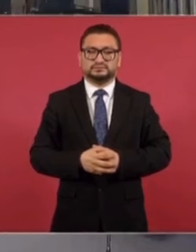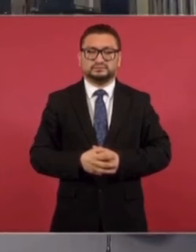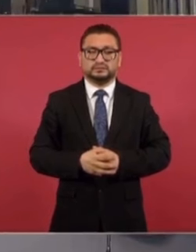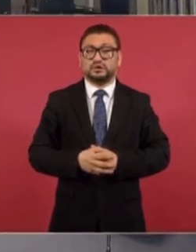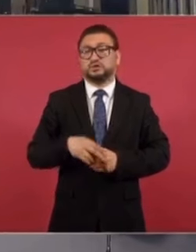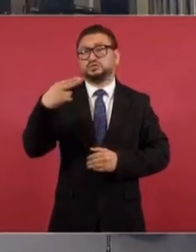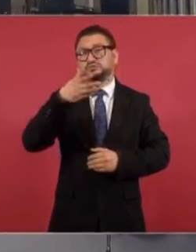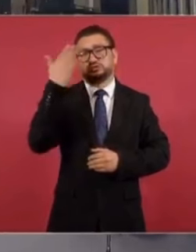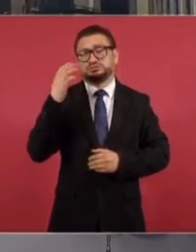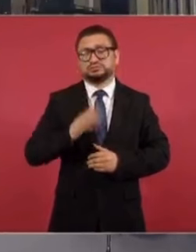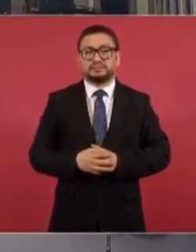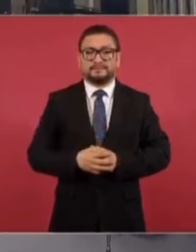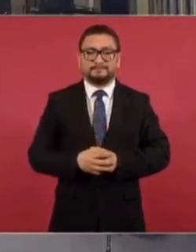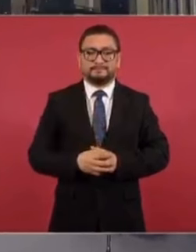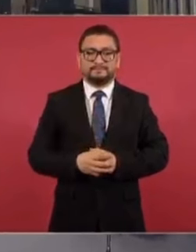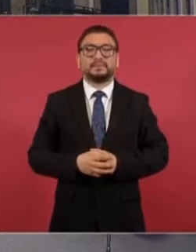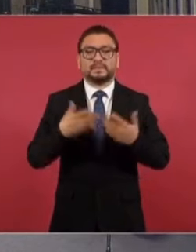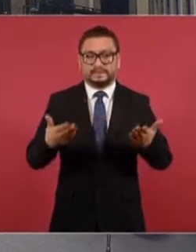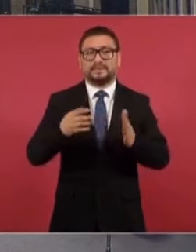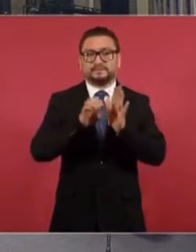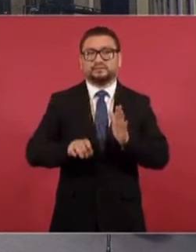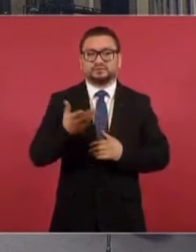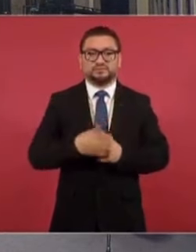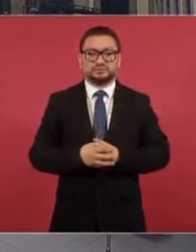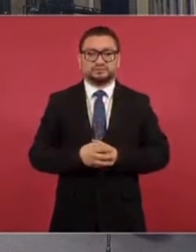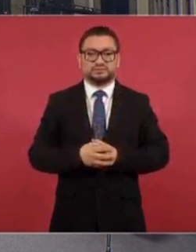No sé cómo se llama el proyecto. Por ejemplo.